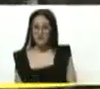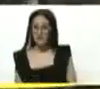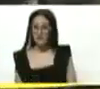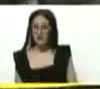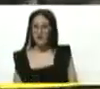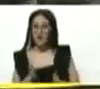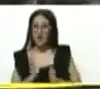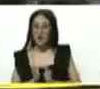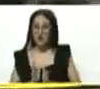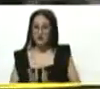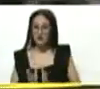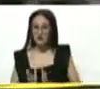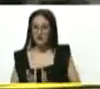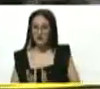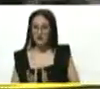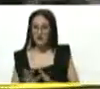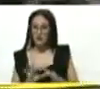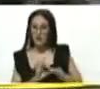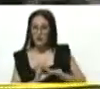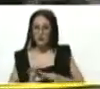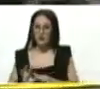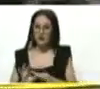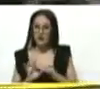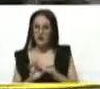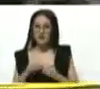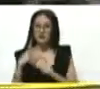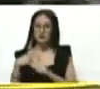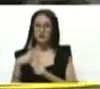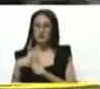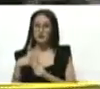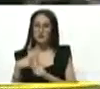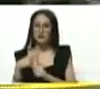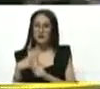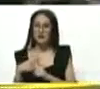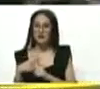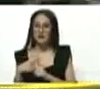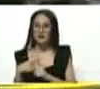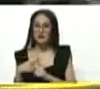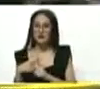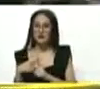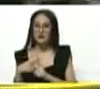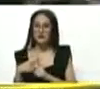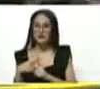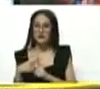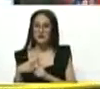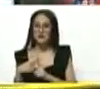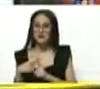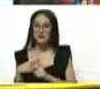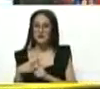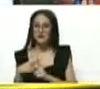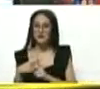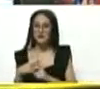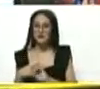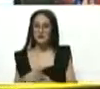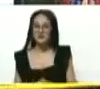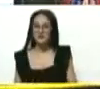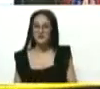Organizar, unir y sumar. Y sumar a los vecinos. Hay un mosquito por aquí en el ojo.